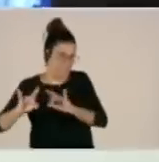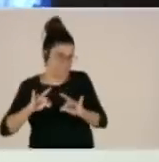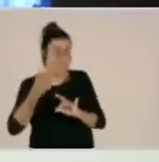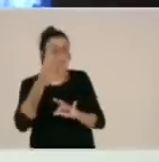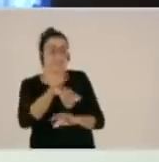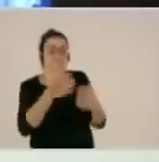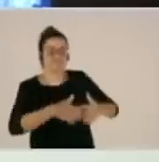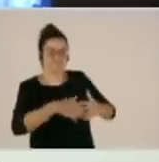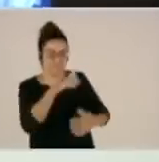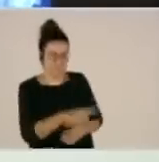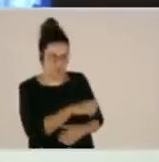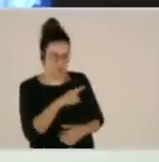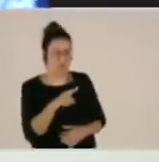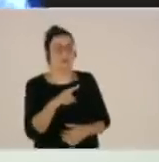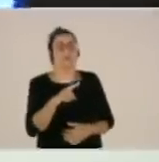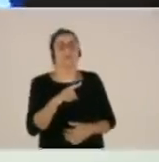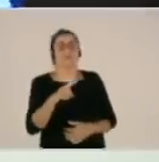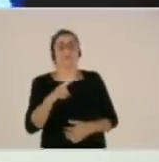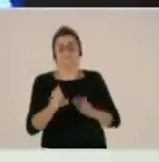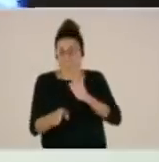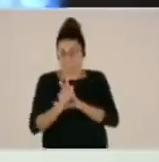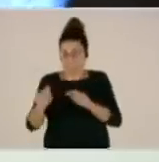Arafo,